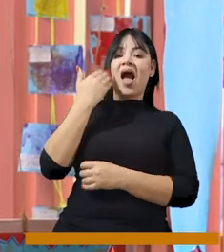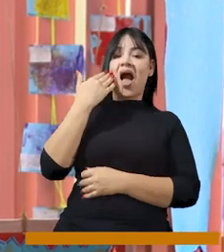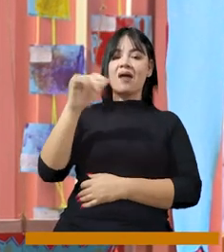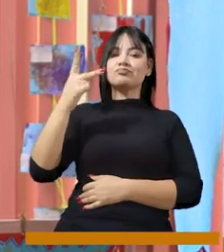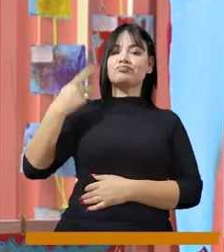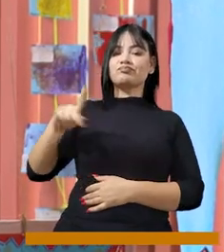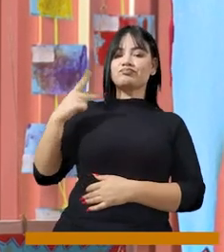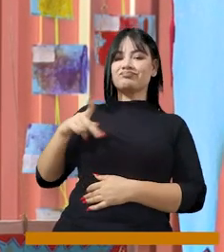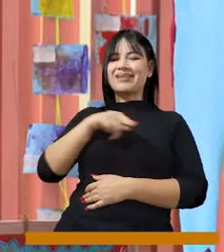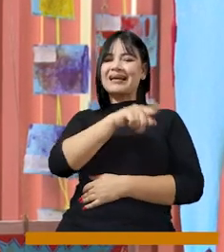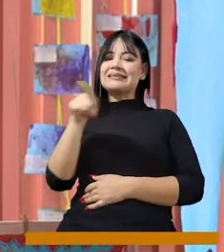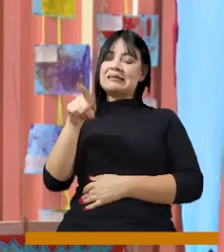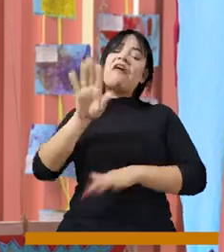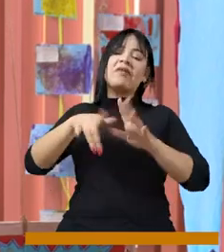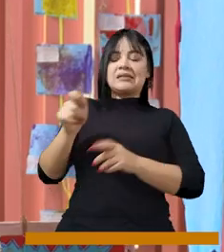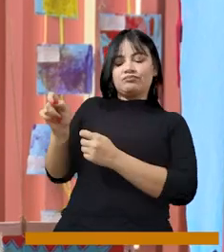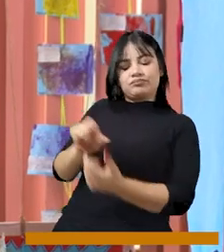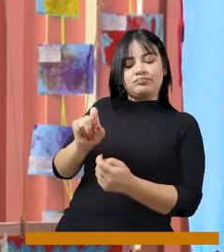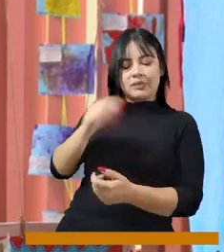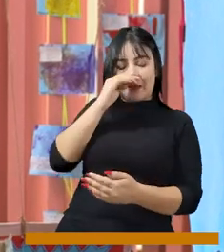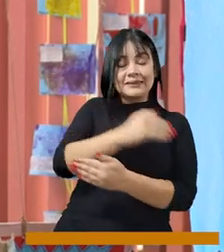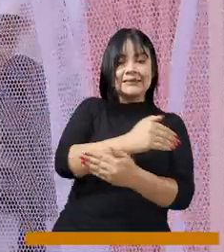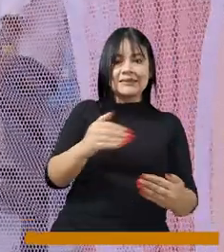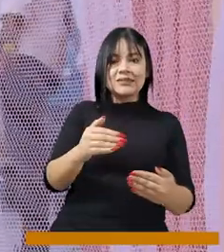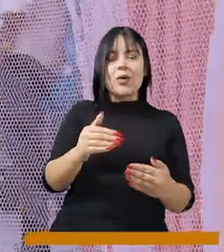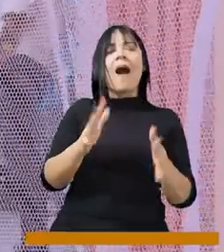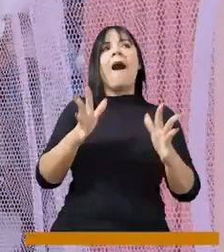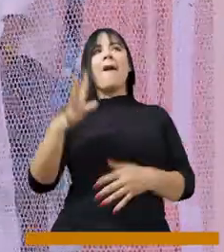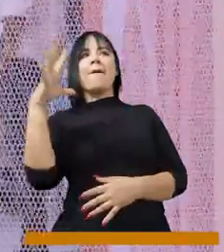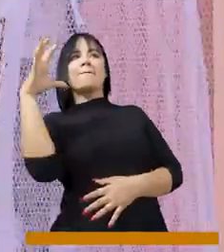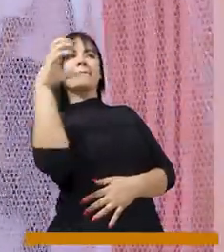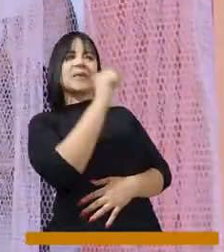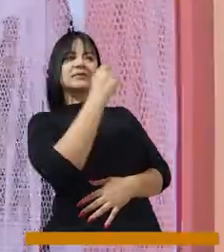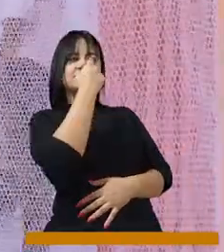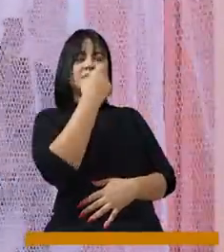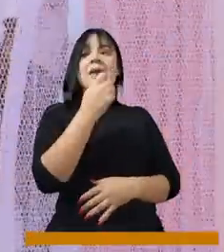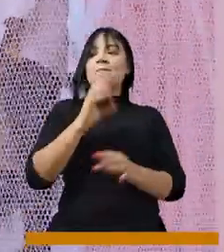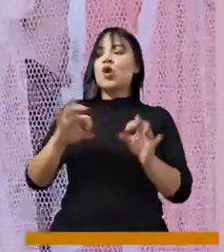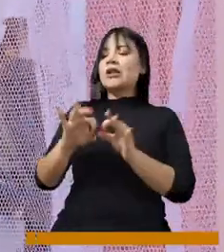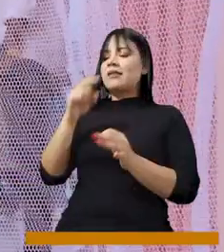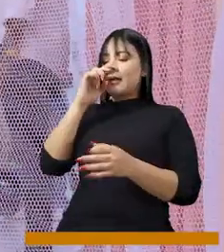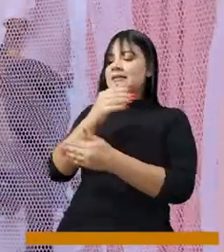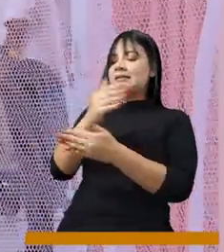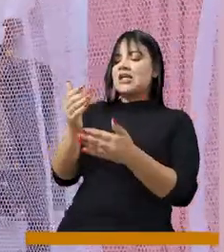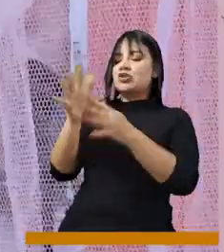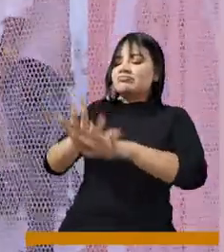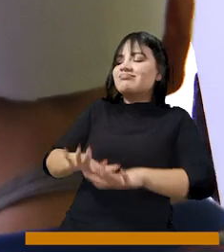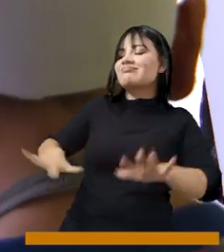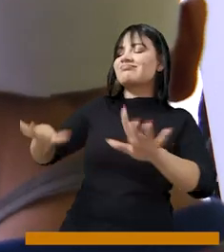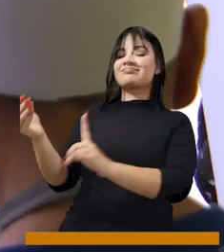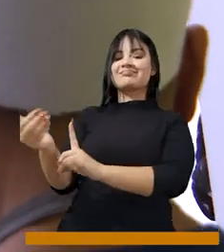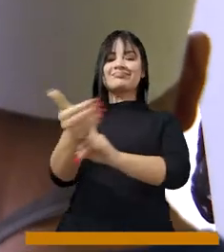sexuales, que muchas veces tienen a cargo menores de edad. De ahí nace la necesidad de brindarles a todos estos niños